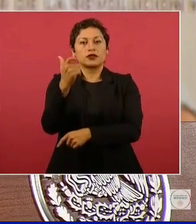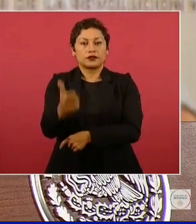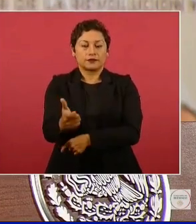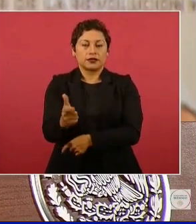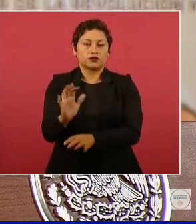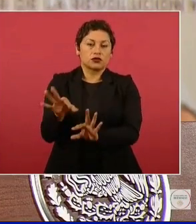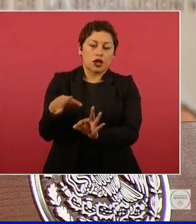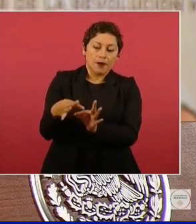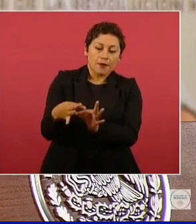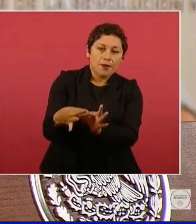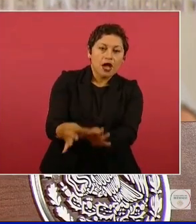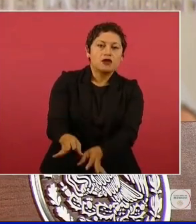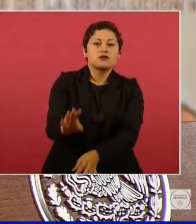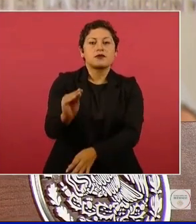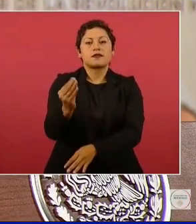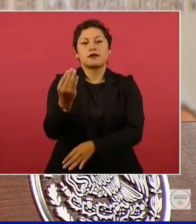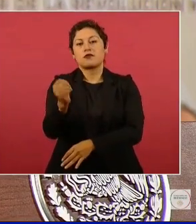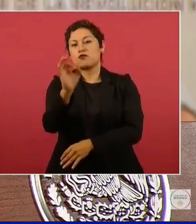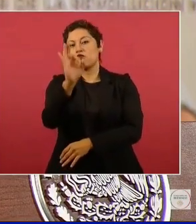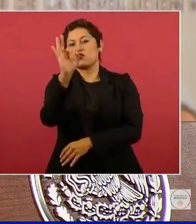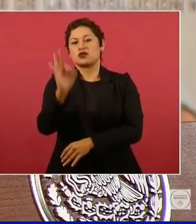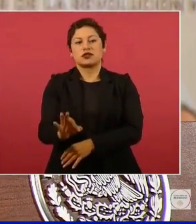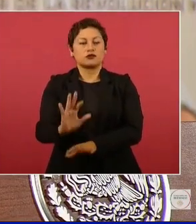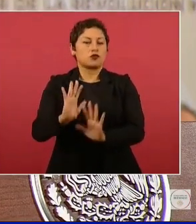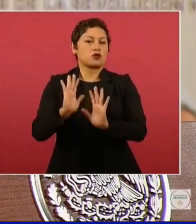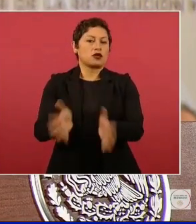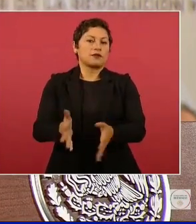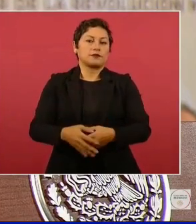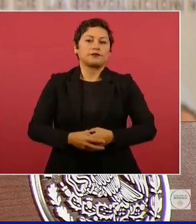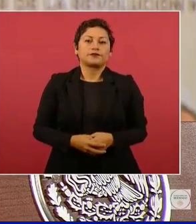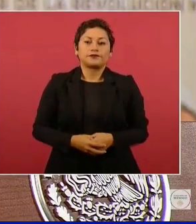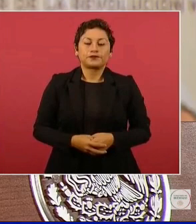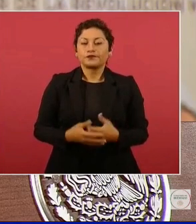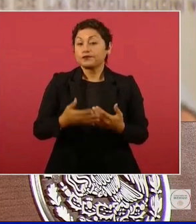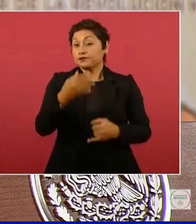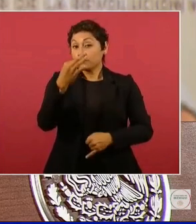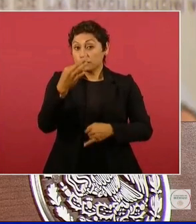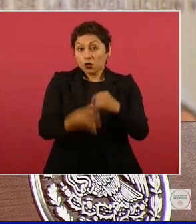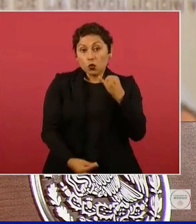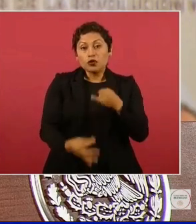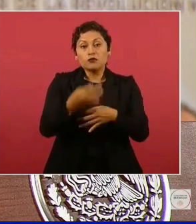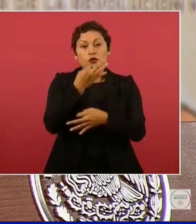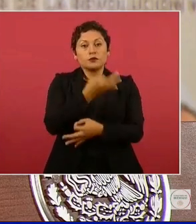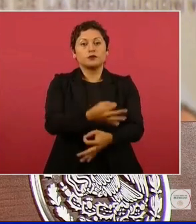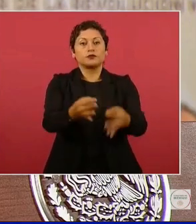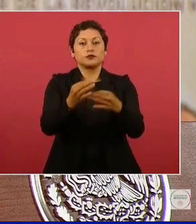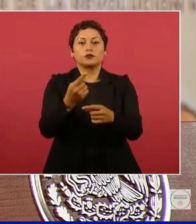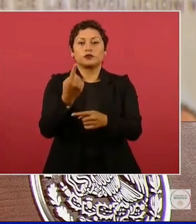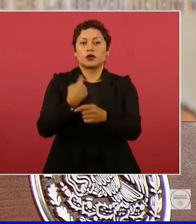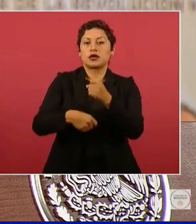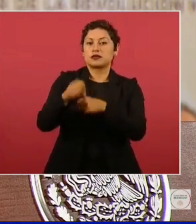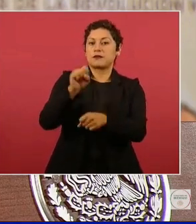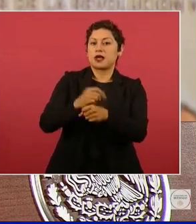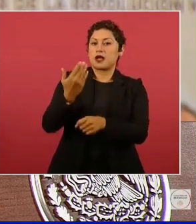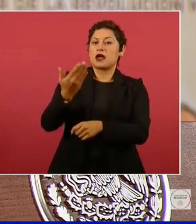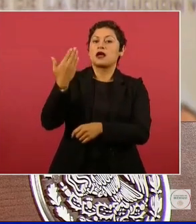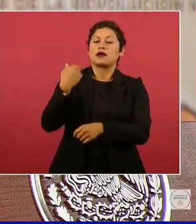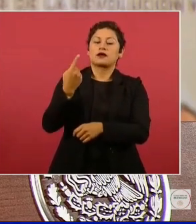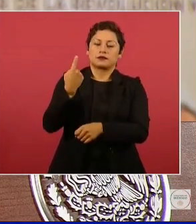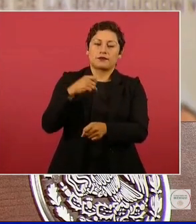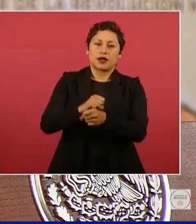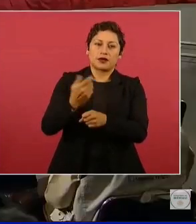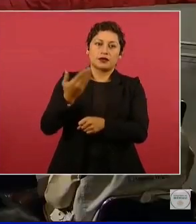por ciento de ese gasto ejecutado. Y finalmente, informar, estuvimos la semana pasada en Morelia,